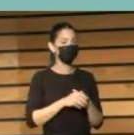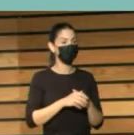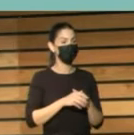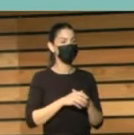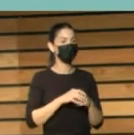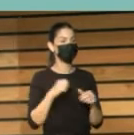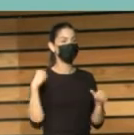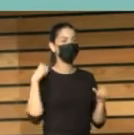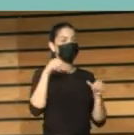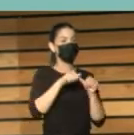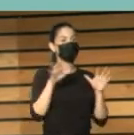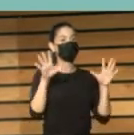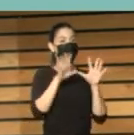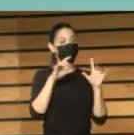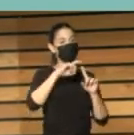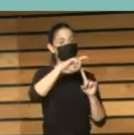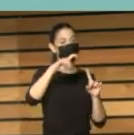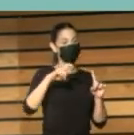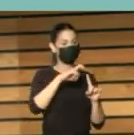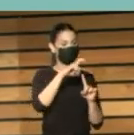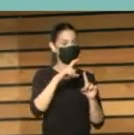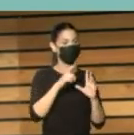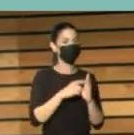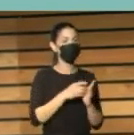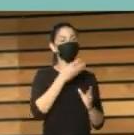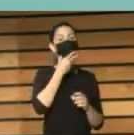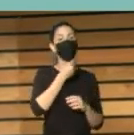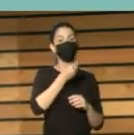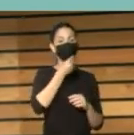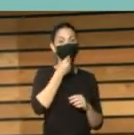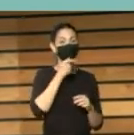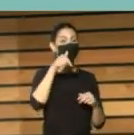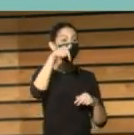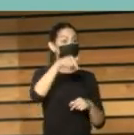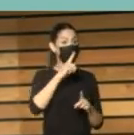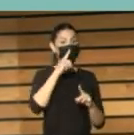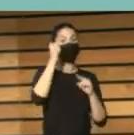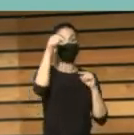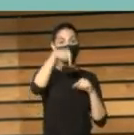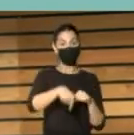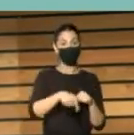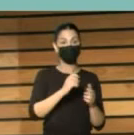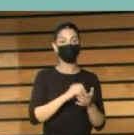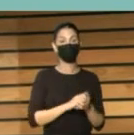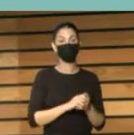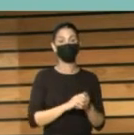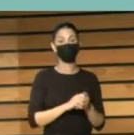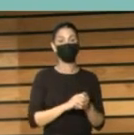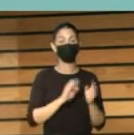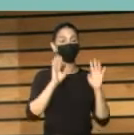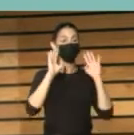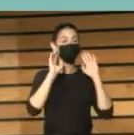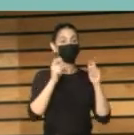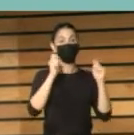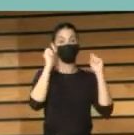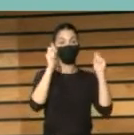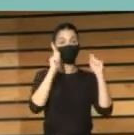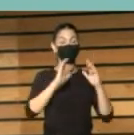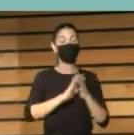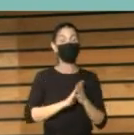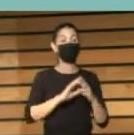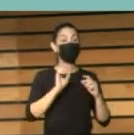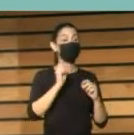novelista, ha hecho, sin embargo, posible que se celebre este año en el que conmemoramos el centenario de Tomás Morales,